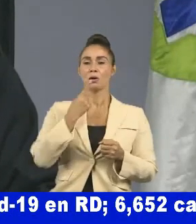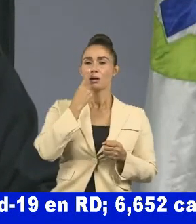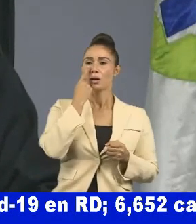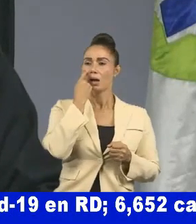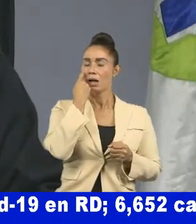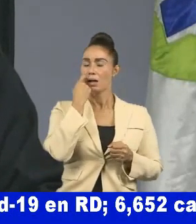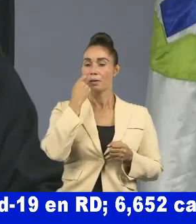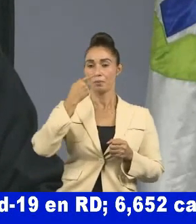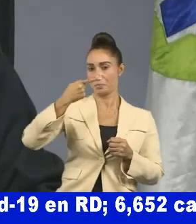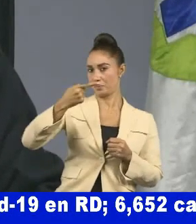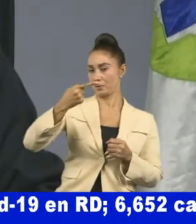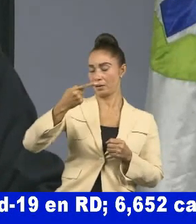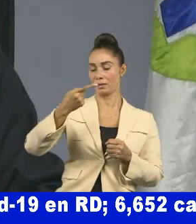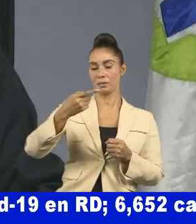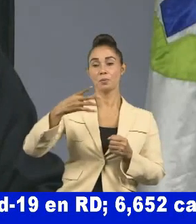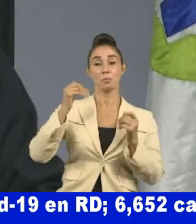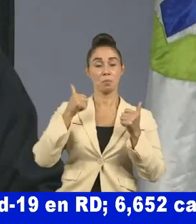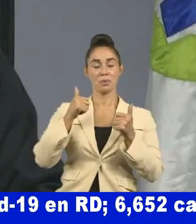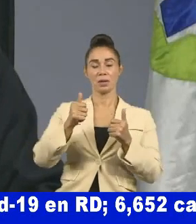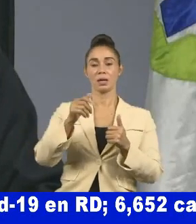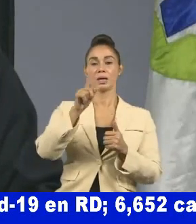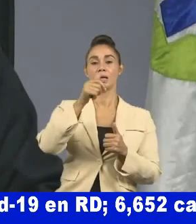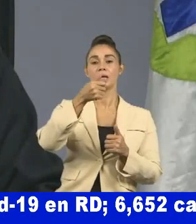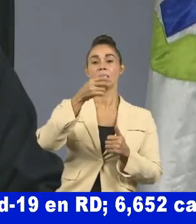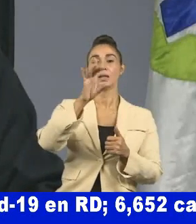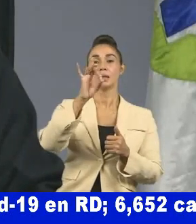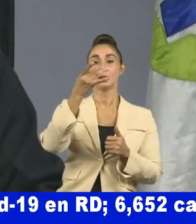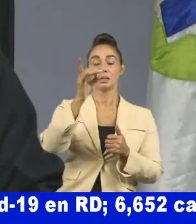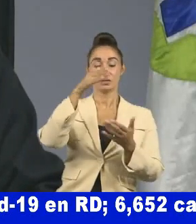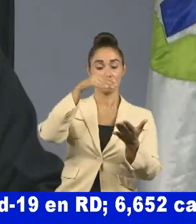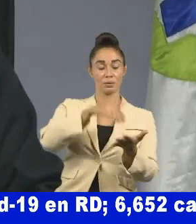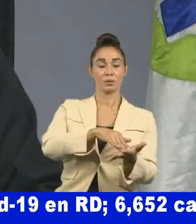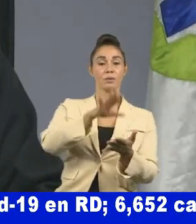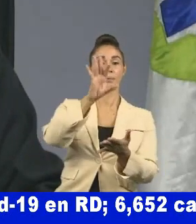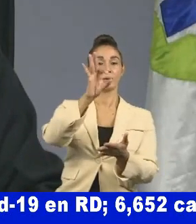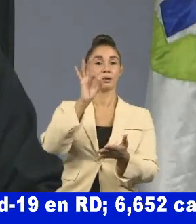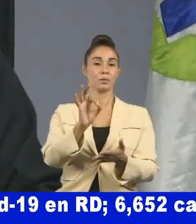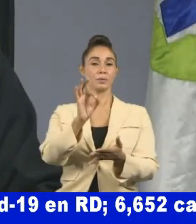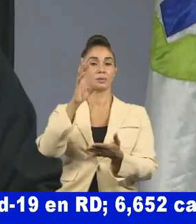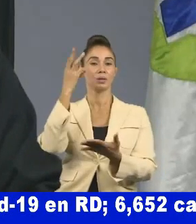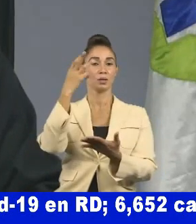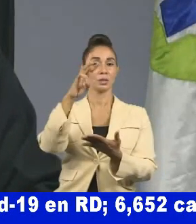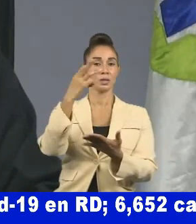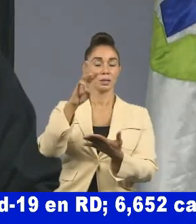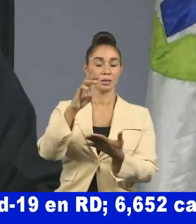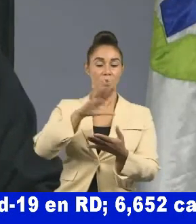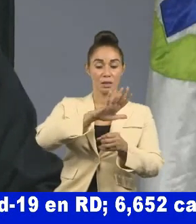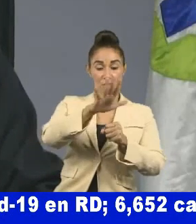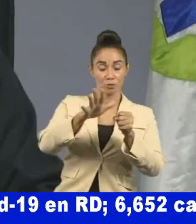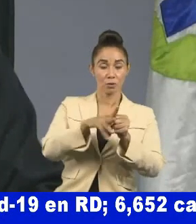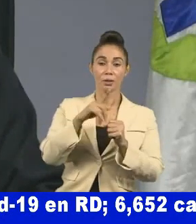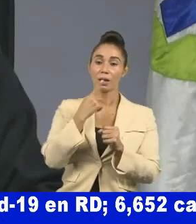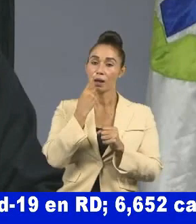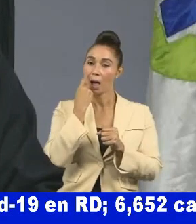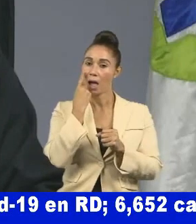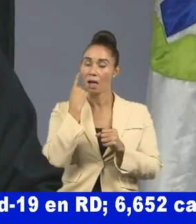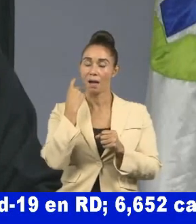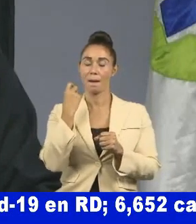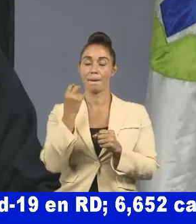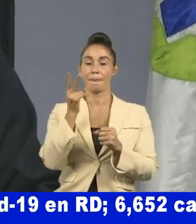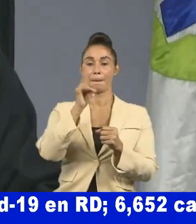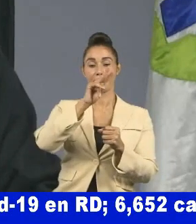18.716 y el total de muestras procesadas 25